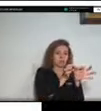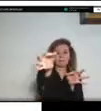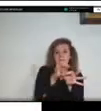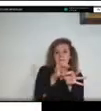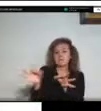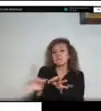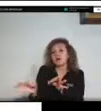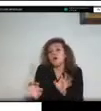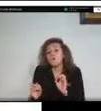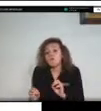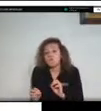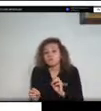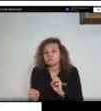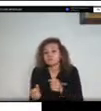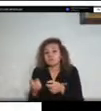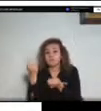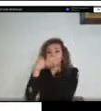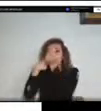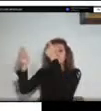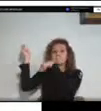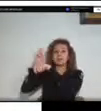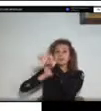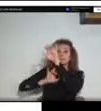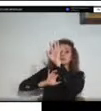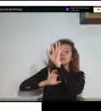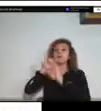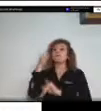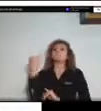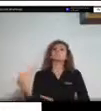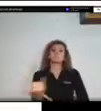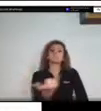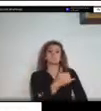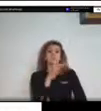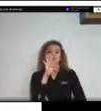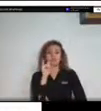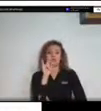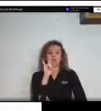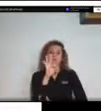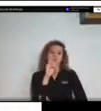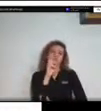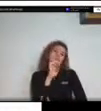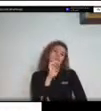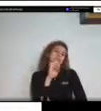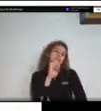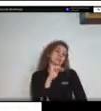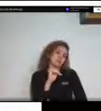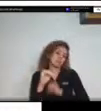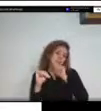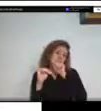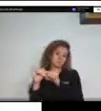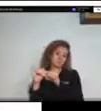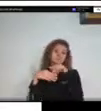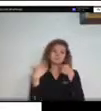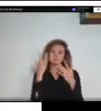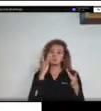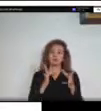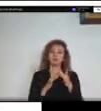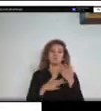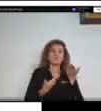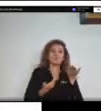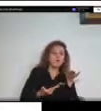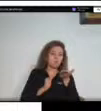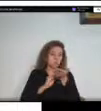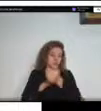o puertos para la exportación y el Downstream que es precisamente la refinación de esos